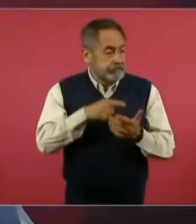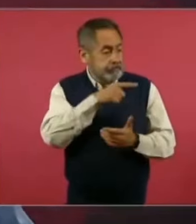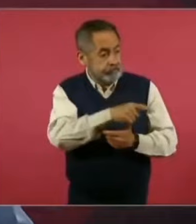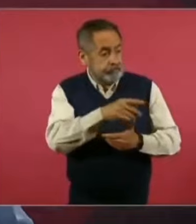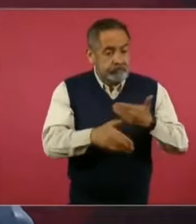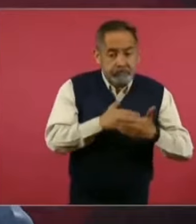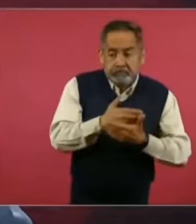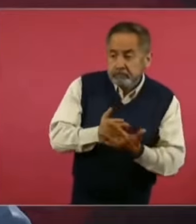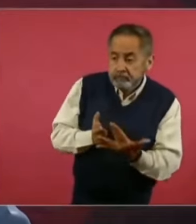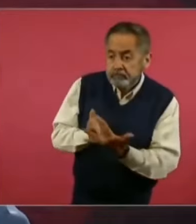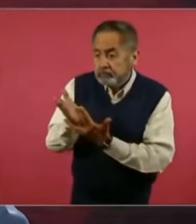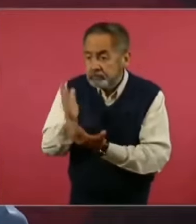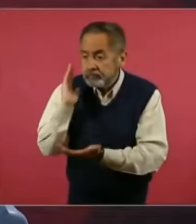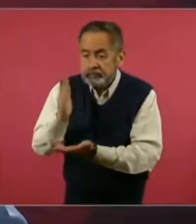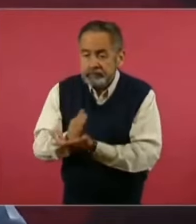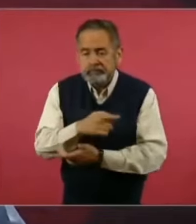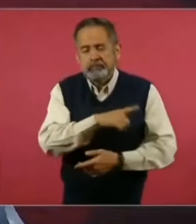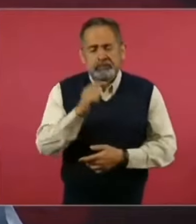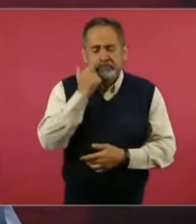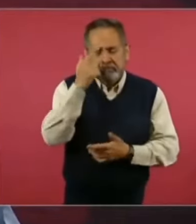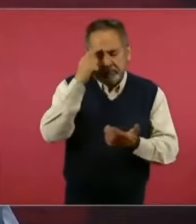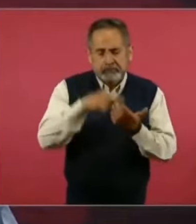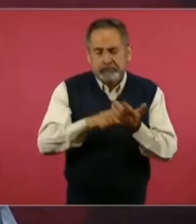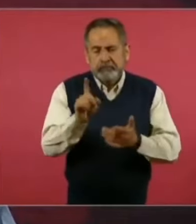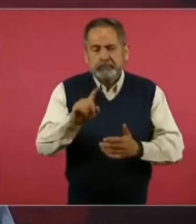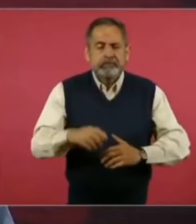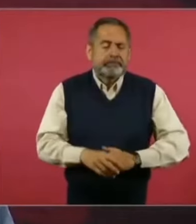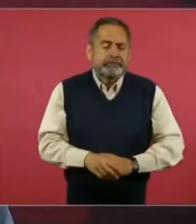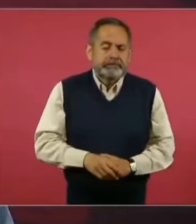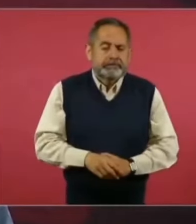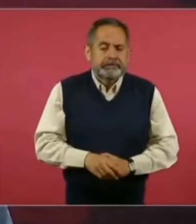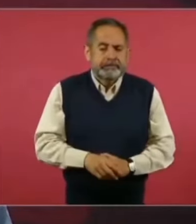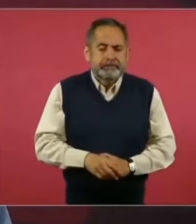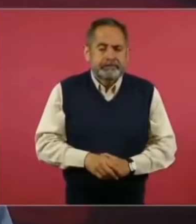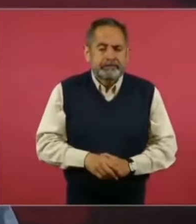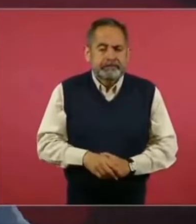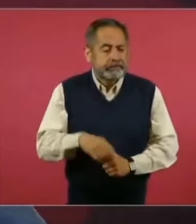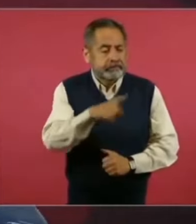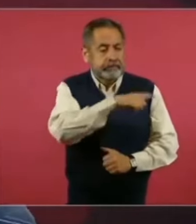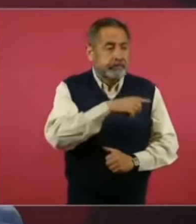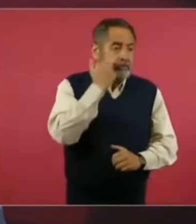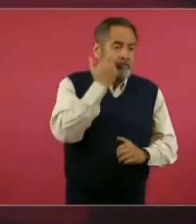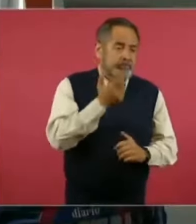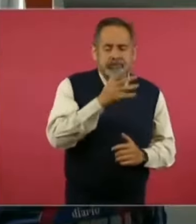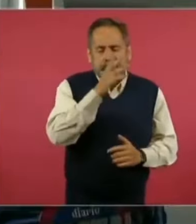ese propósito. Y aprovecho...